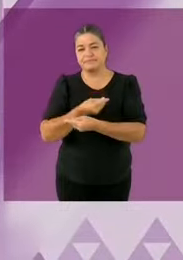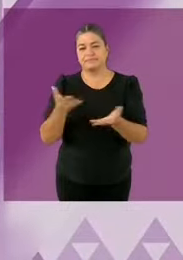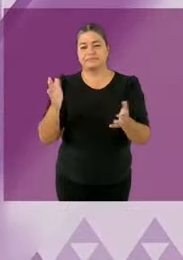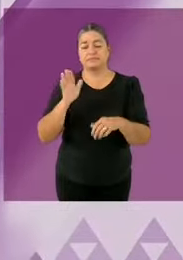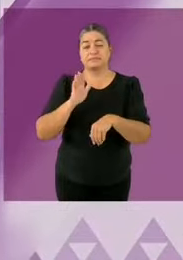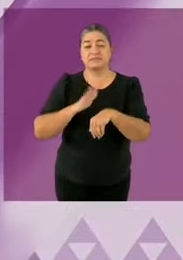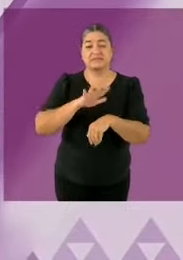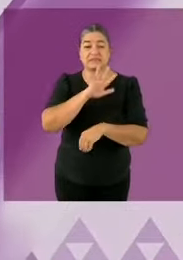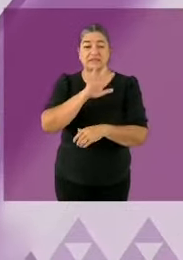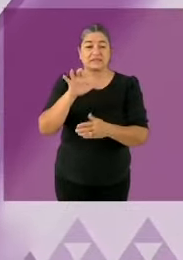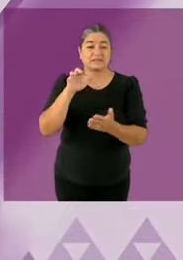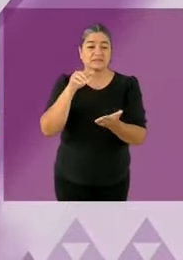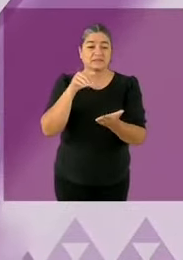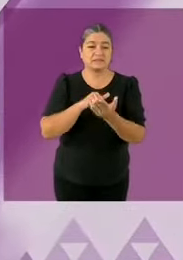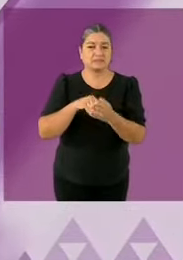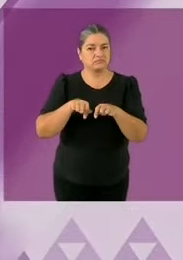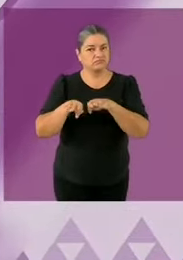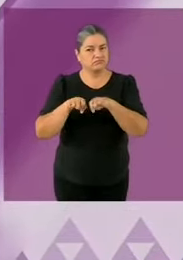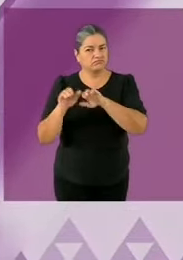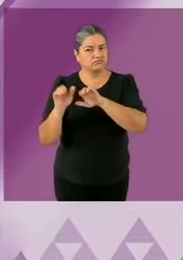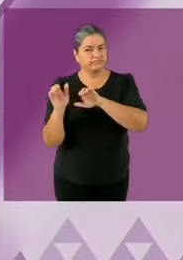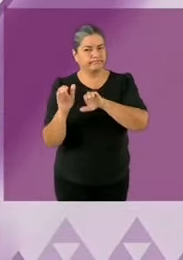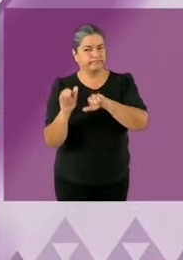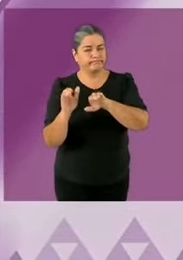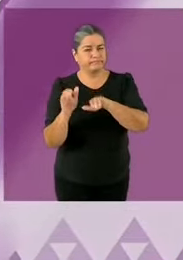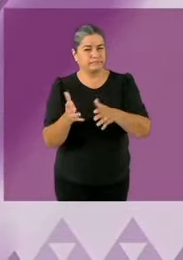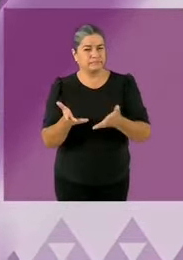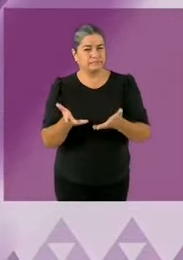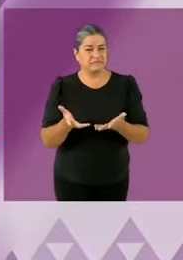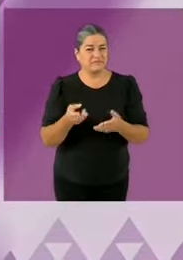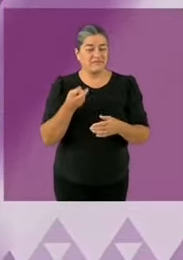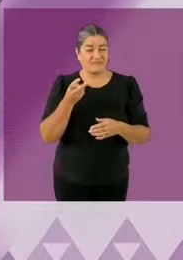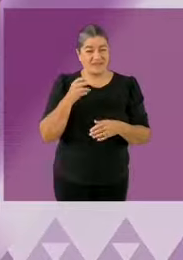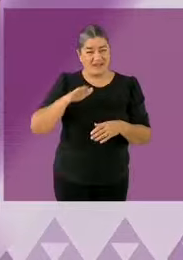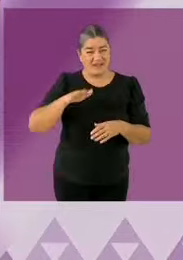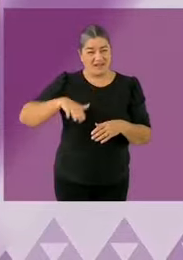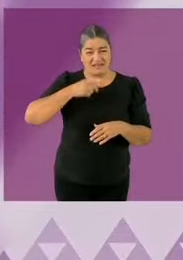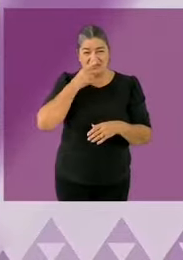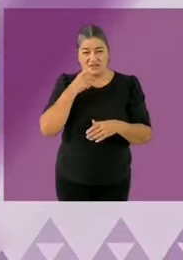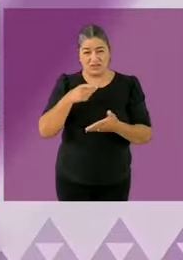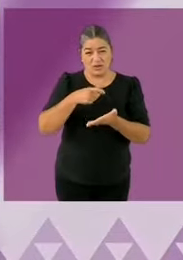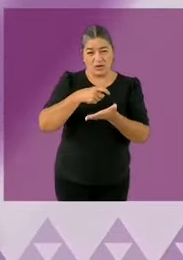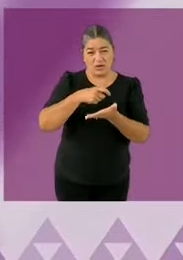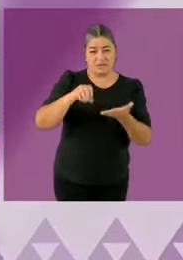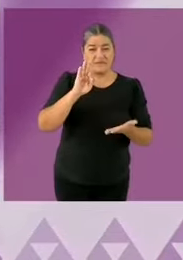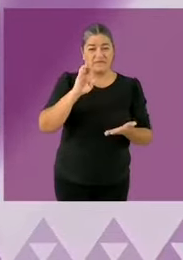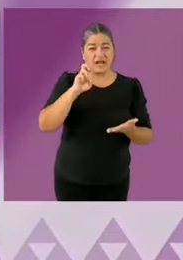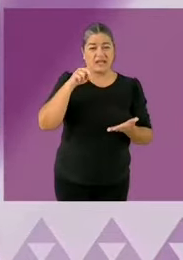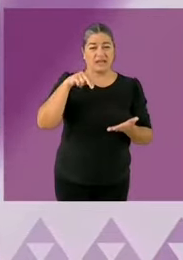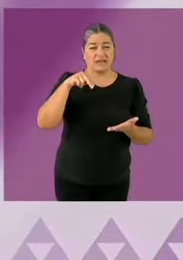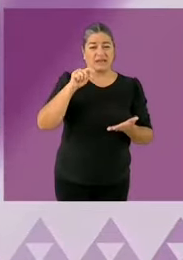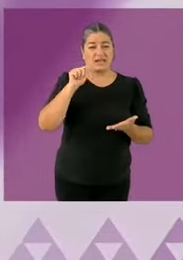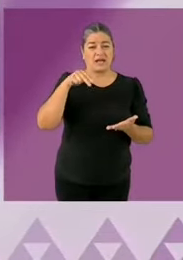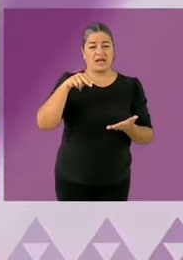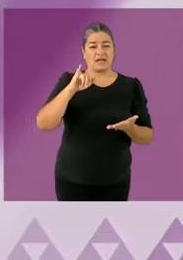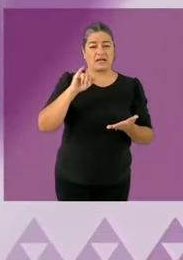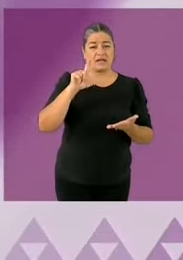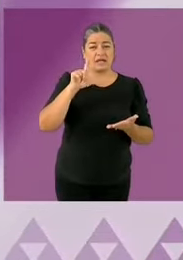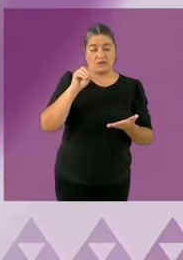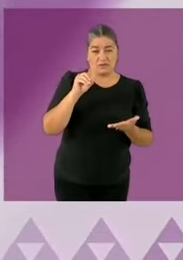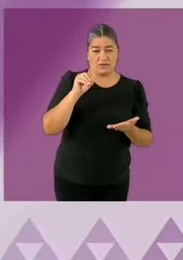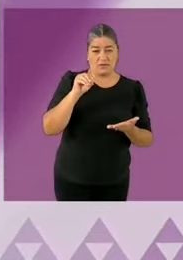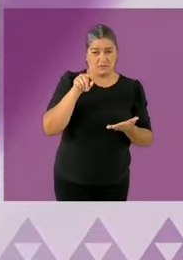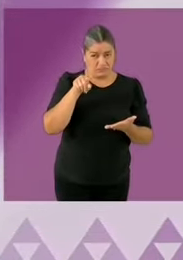plantea. Fue fentanilo que se compró durante la pandemia, que es una medicina que era fundamental para poder